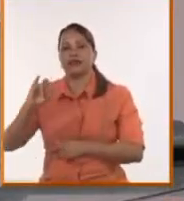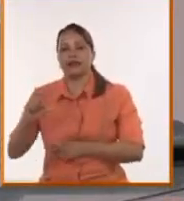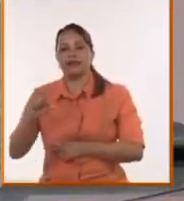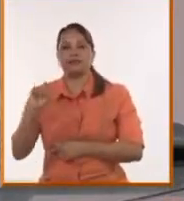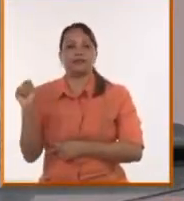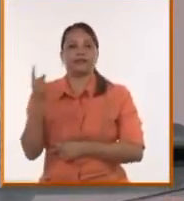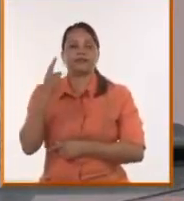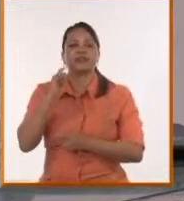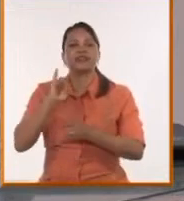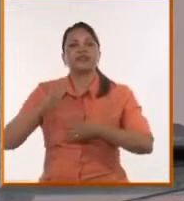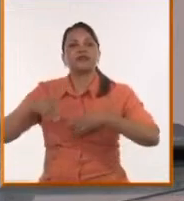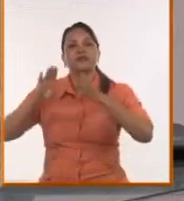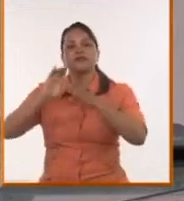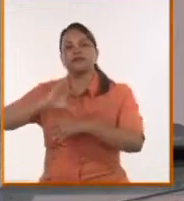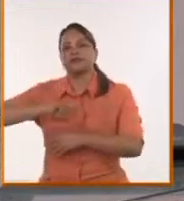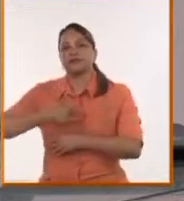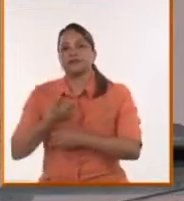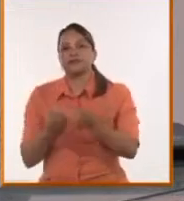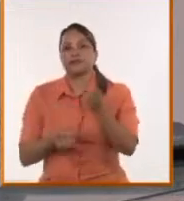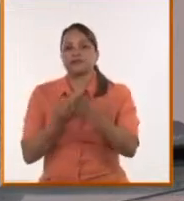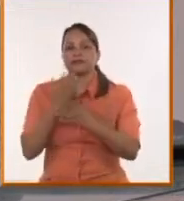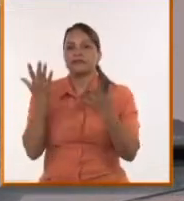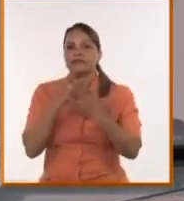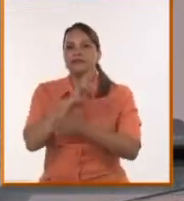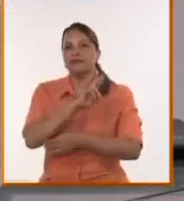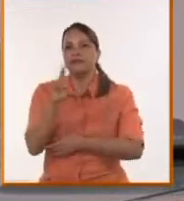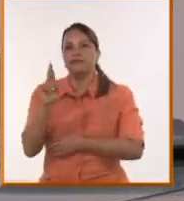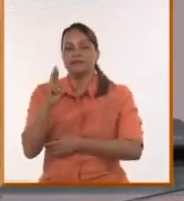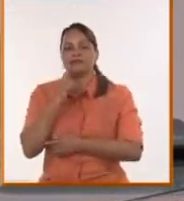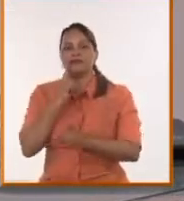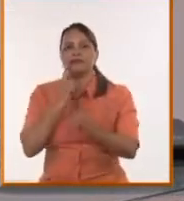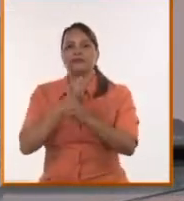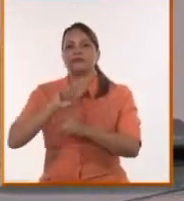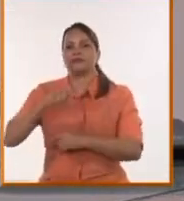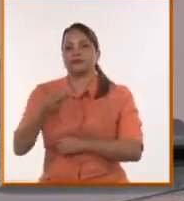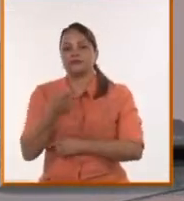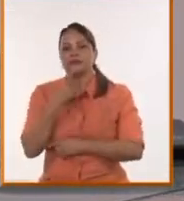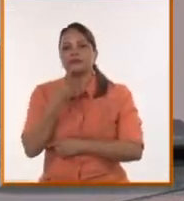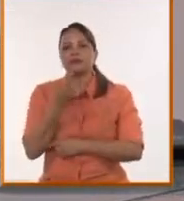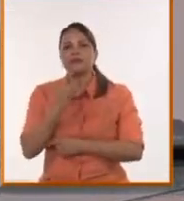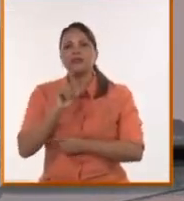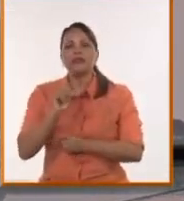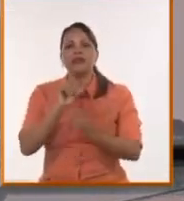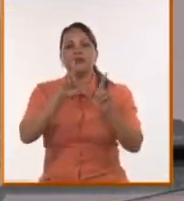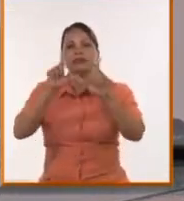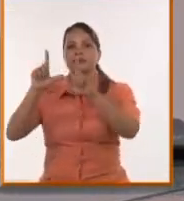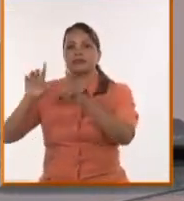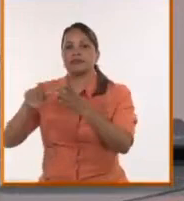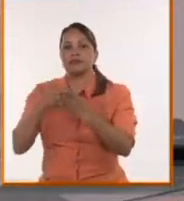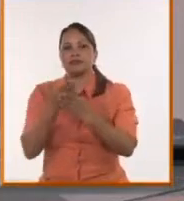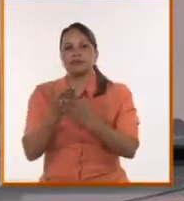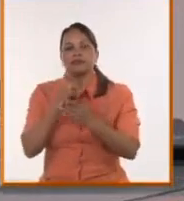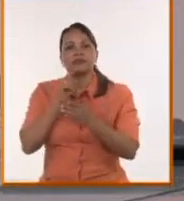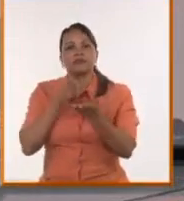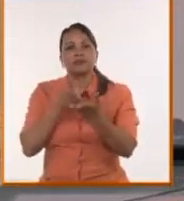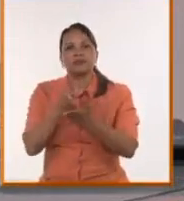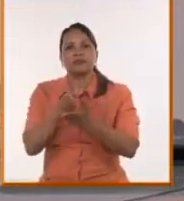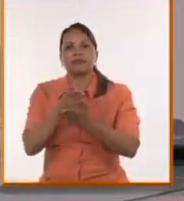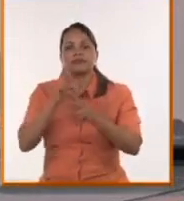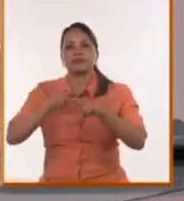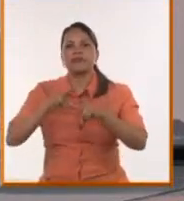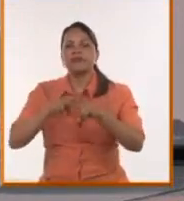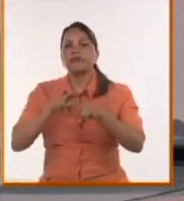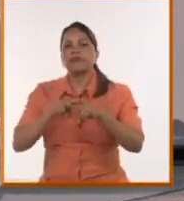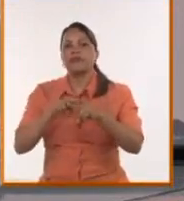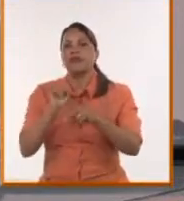institución cultural creada por la revolución. Así que nos vemos mañana y nos vamos con nuestras imágenes del día. Hoy ha continuado en La Habana en su